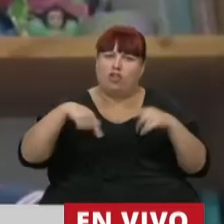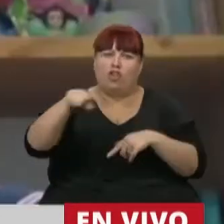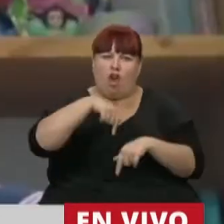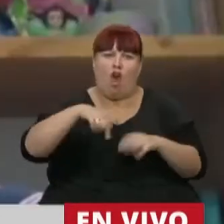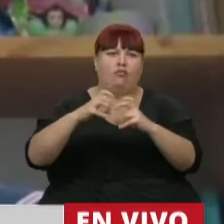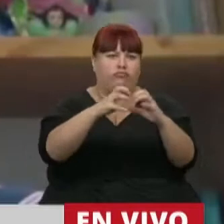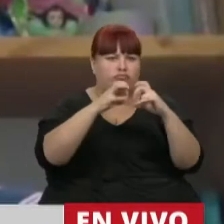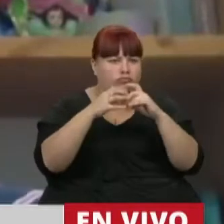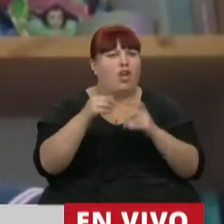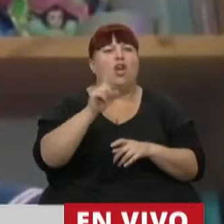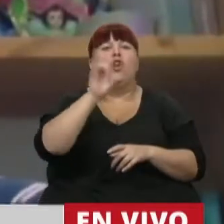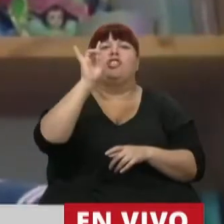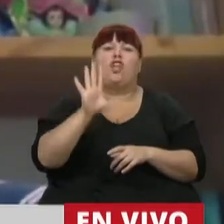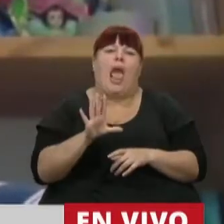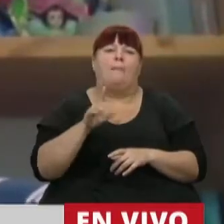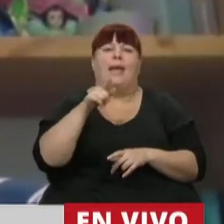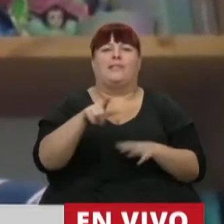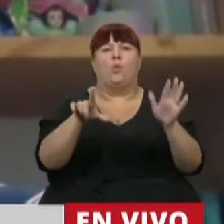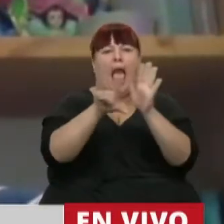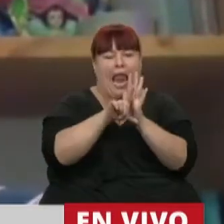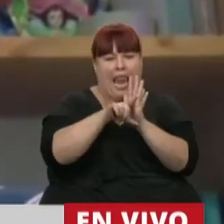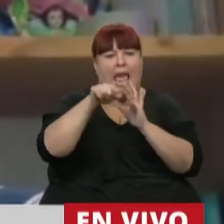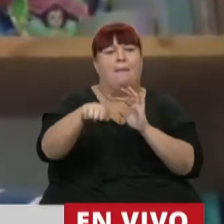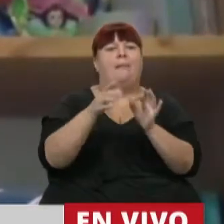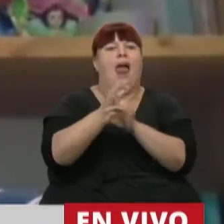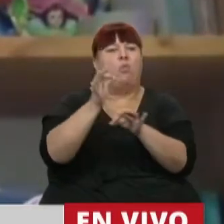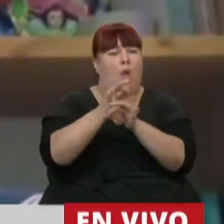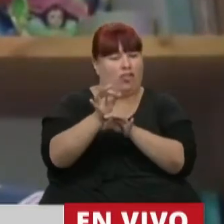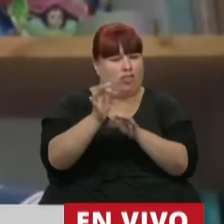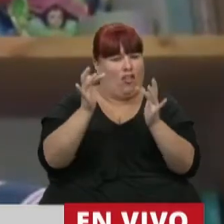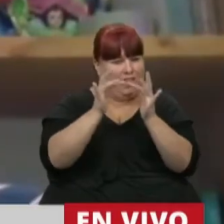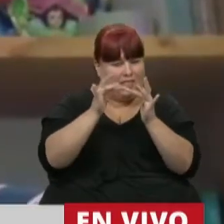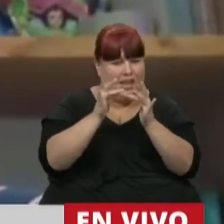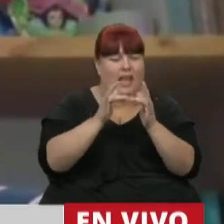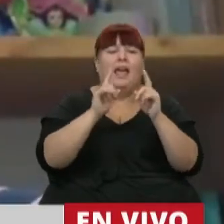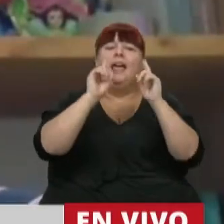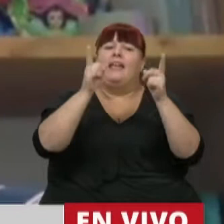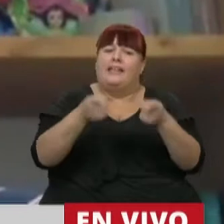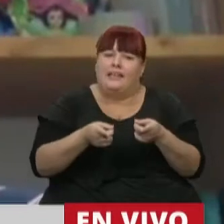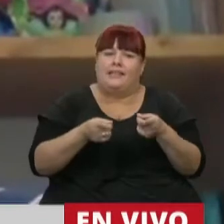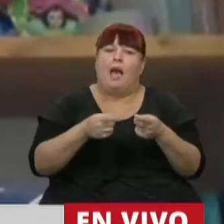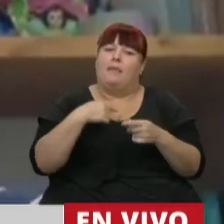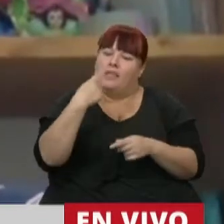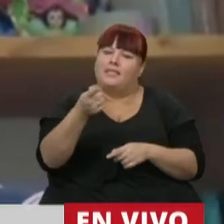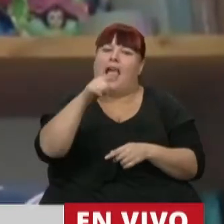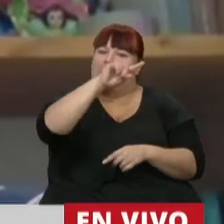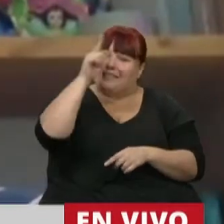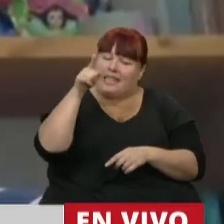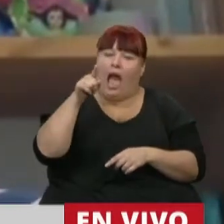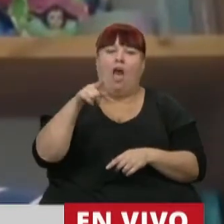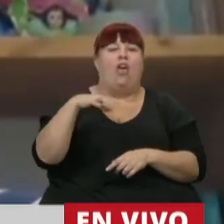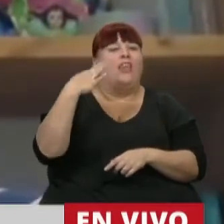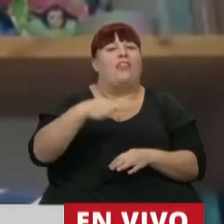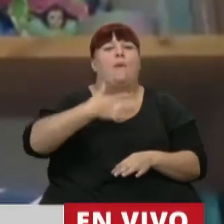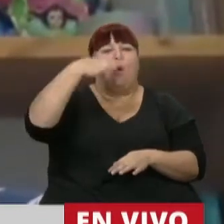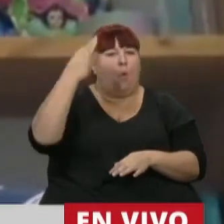tratando porque no solo brinda un marco legal hoy a la educación a distancia, sino que también le remarca al Estado que va a tener